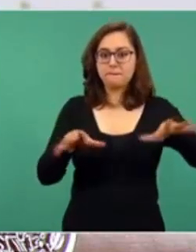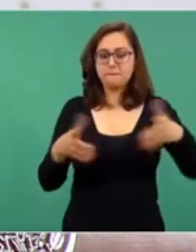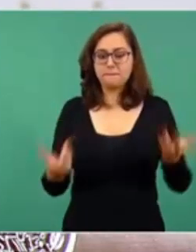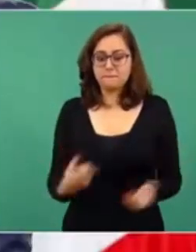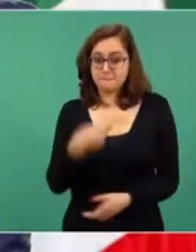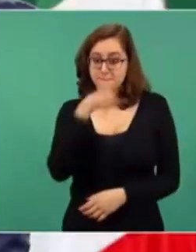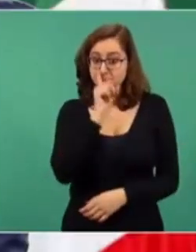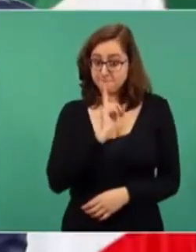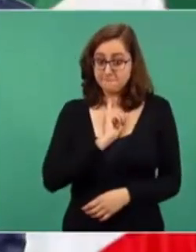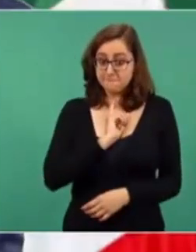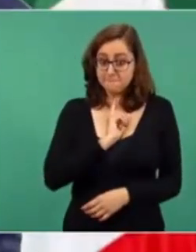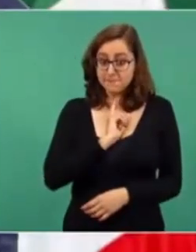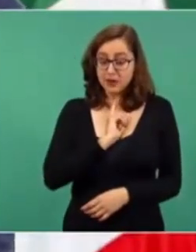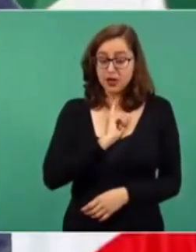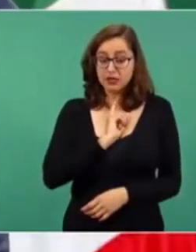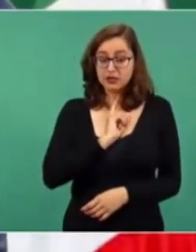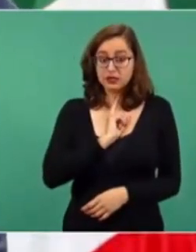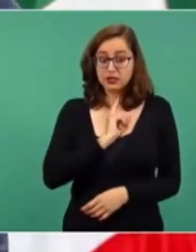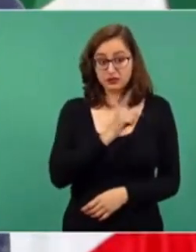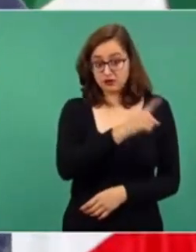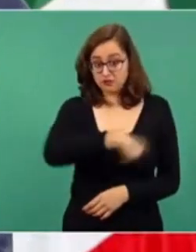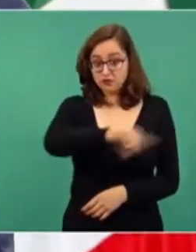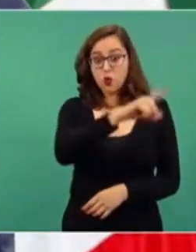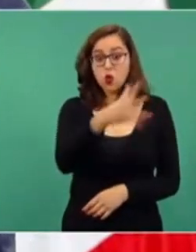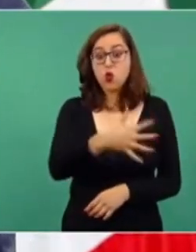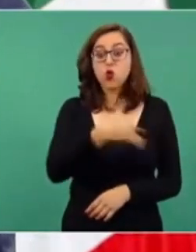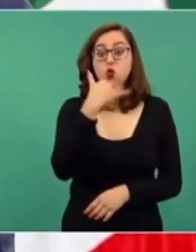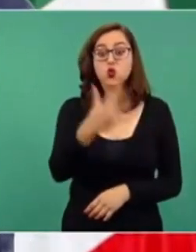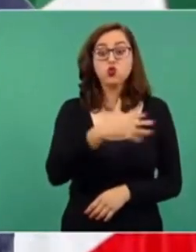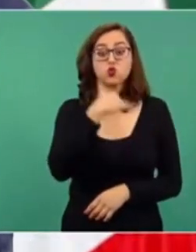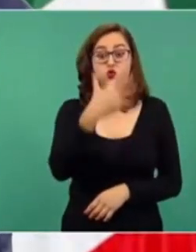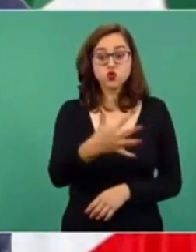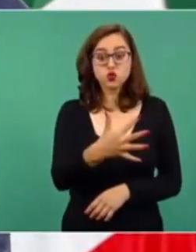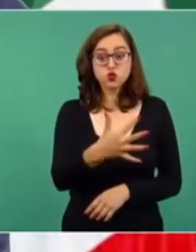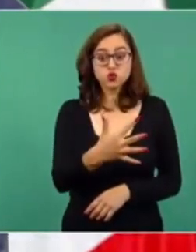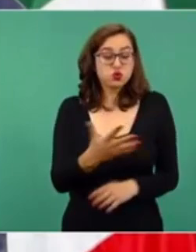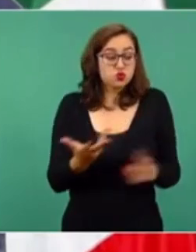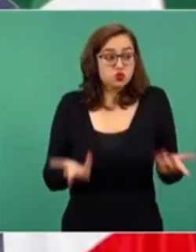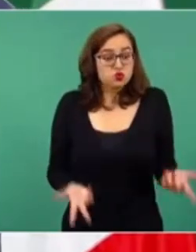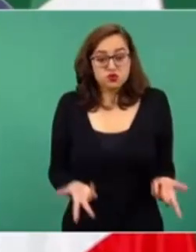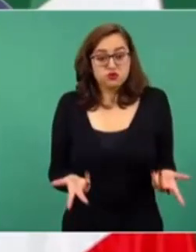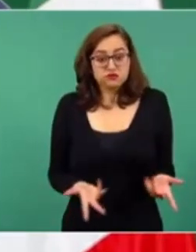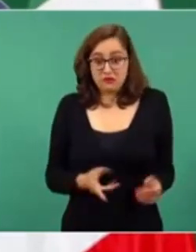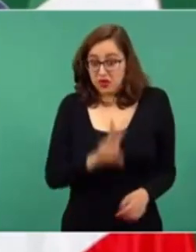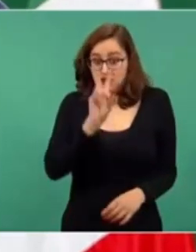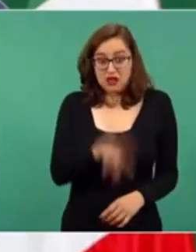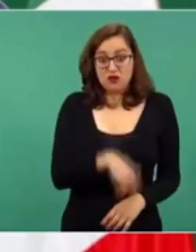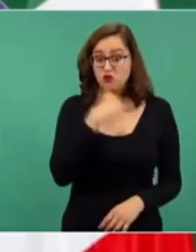corruptos, porque no les puedo llamar de otra manera,